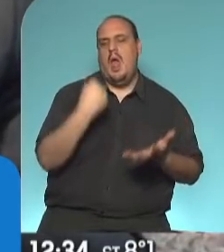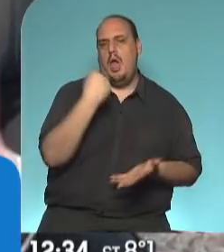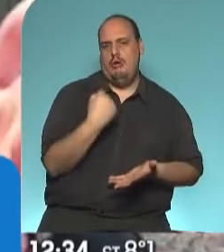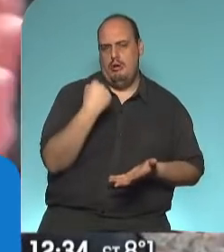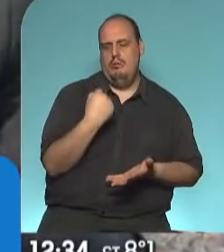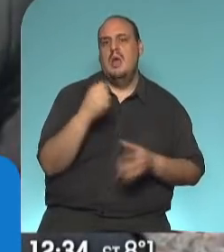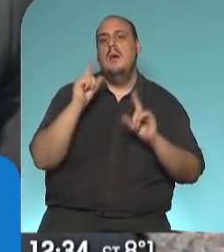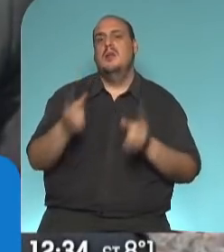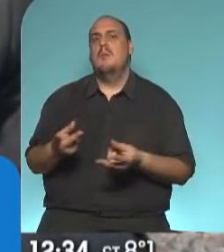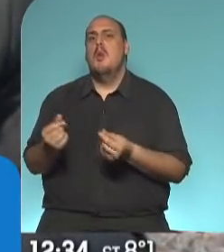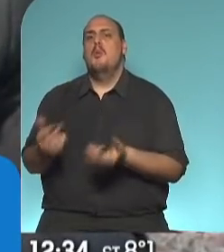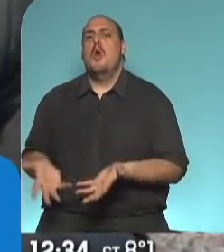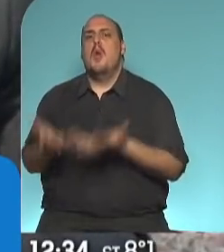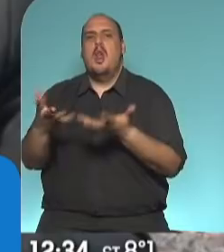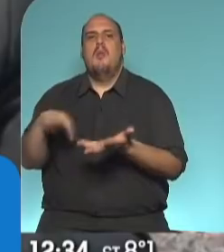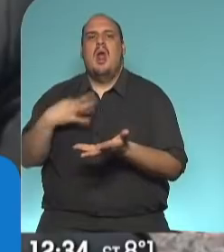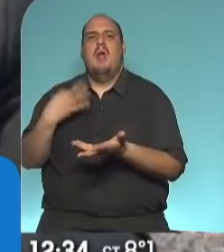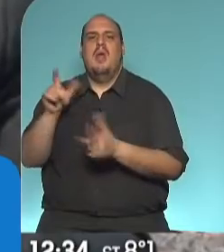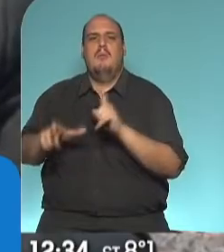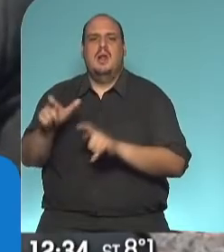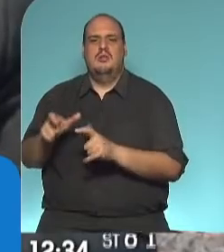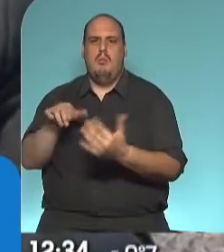valor para la vida humana.